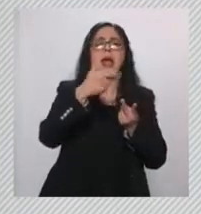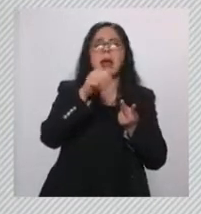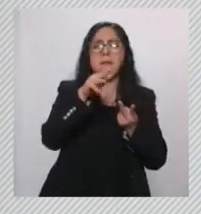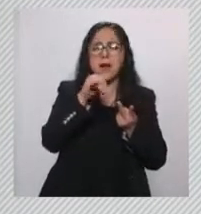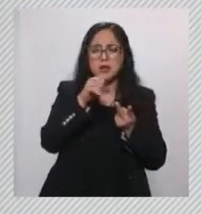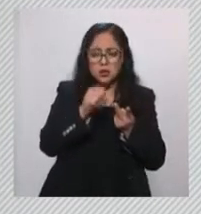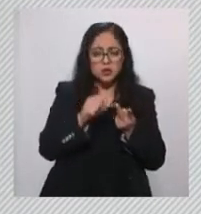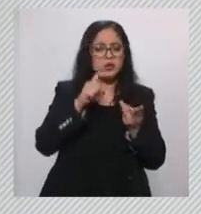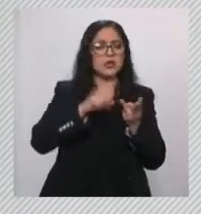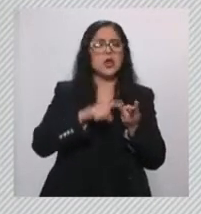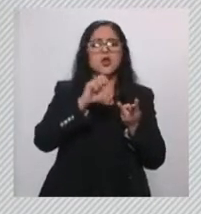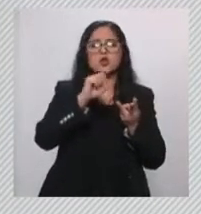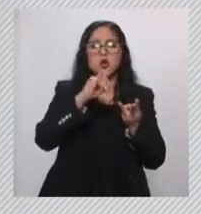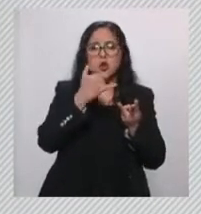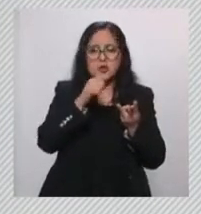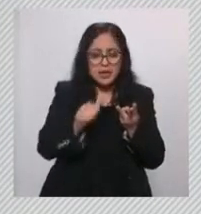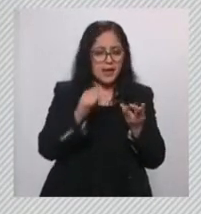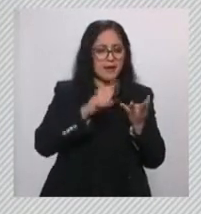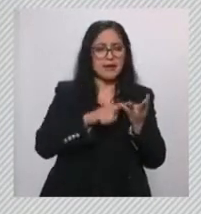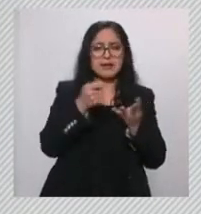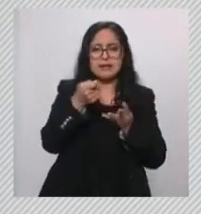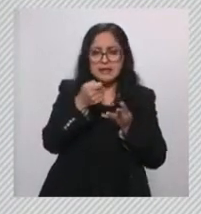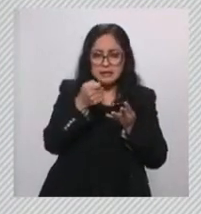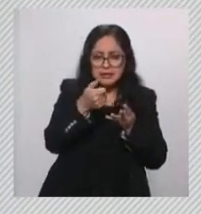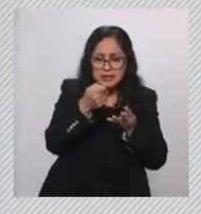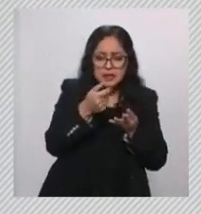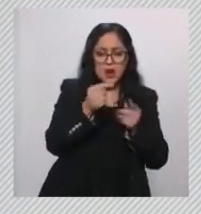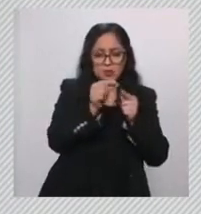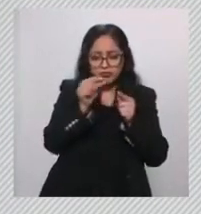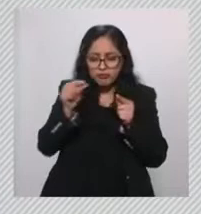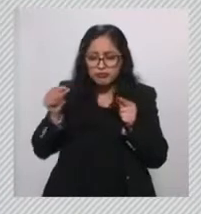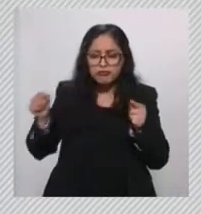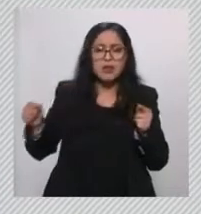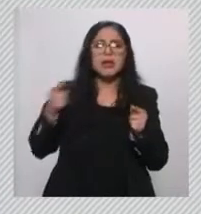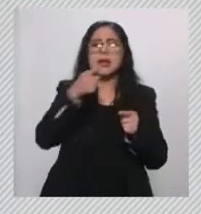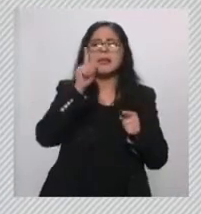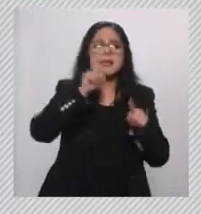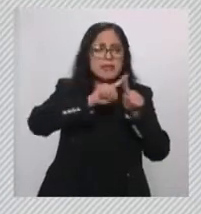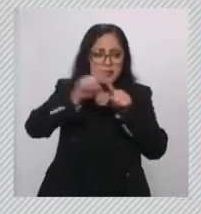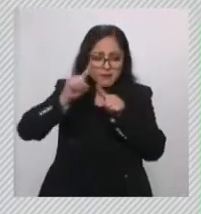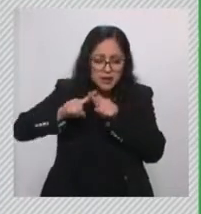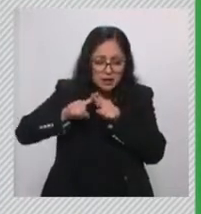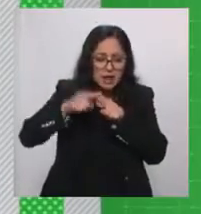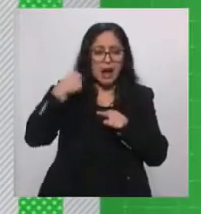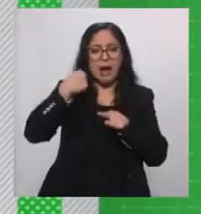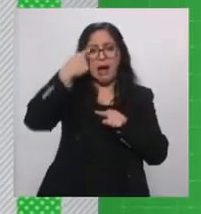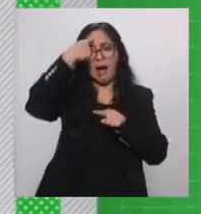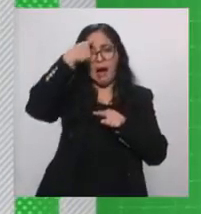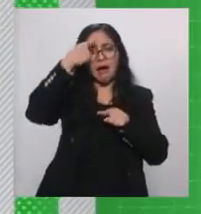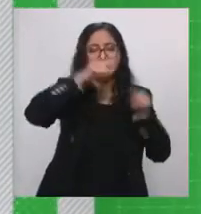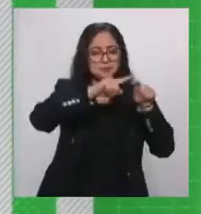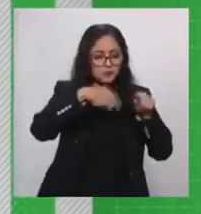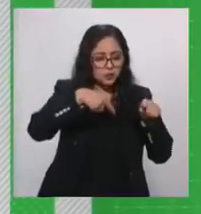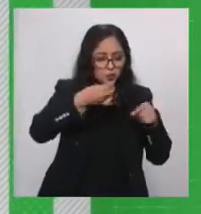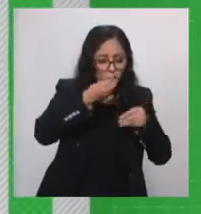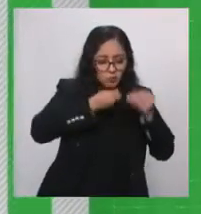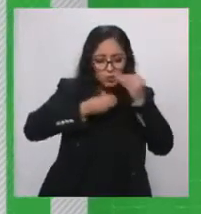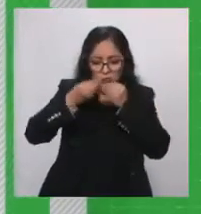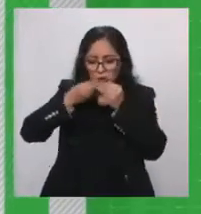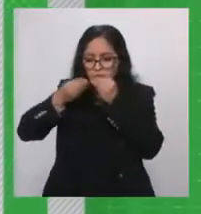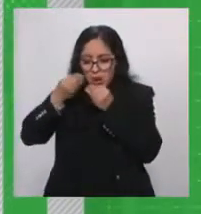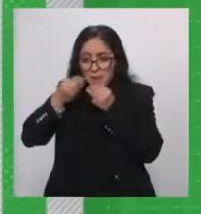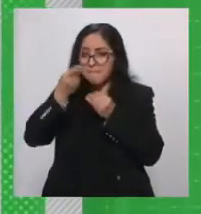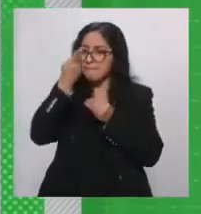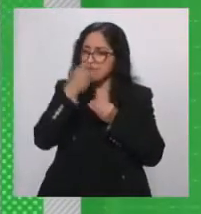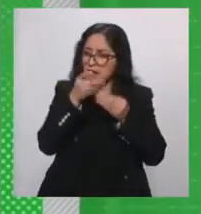la misma soya, chícharo. Todos estos en mayor o menor medida van a tener todos estos componentes de los que hablamos, pero en